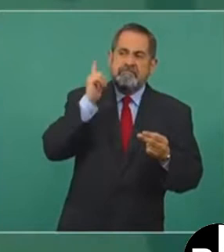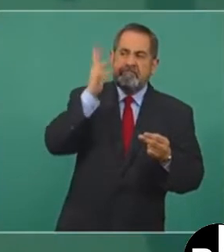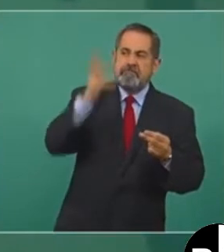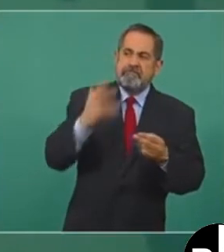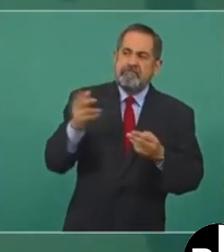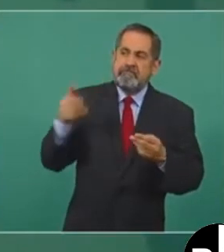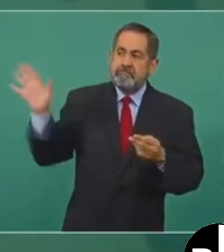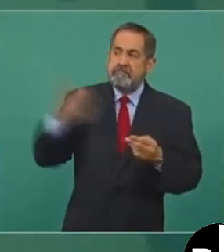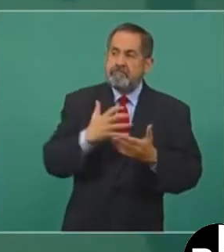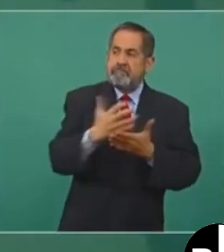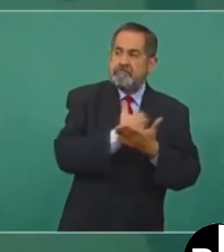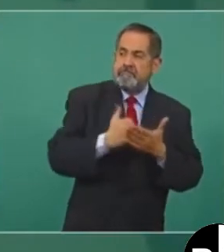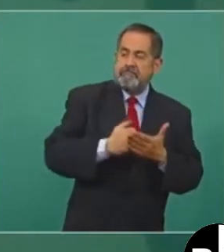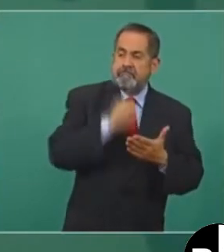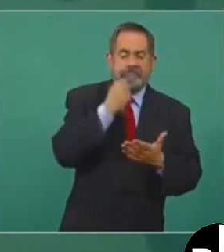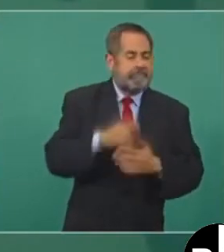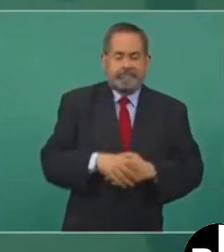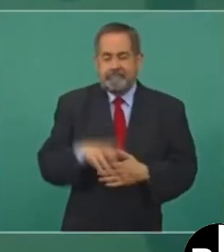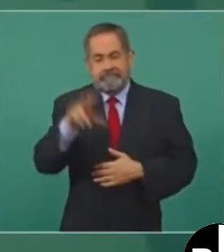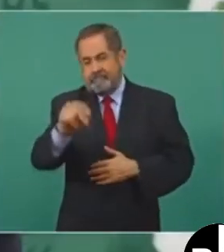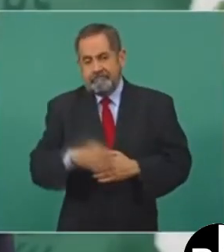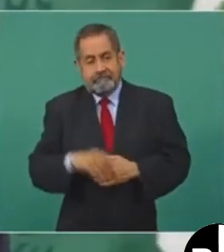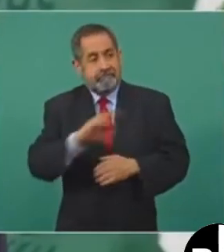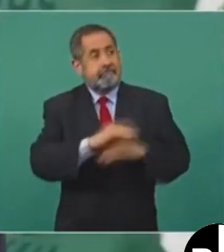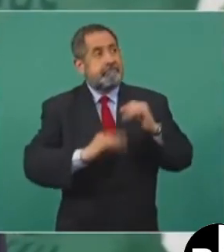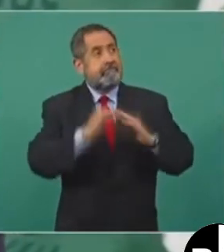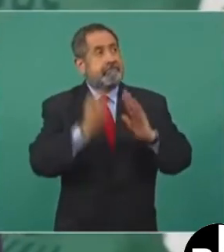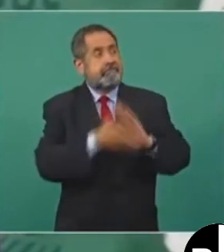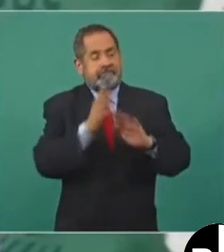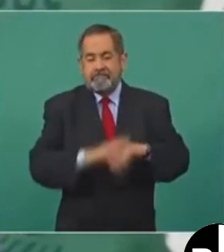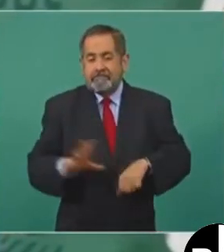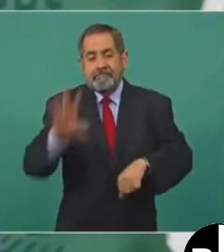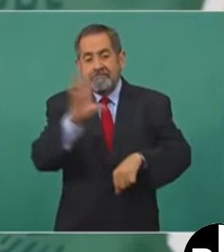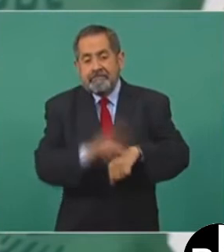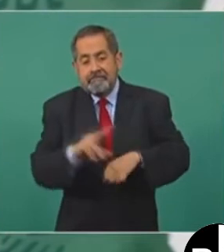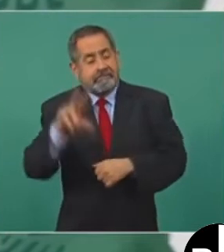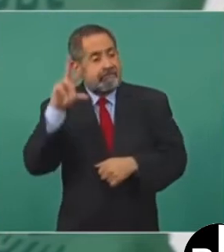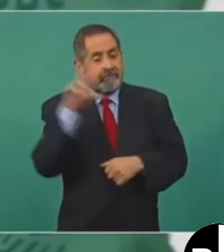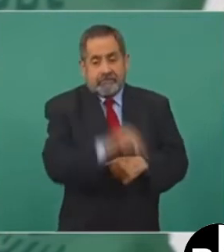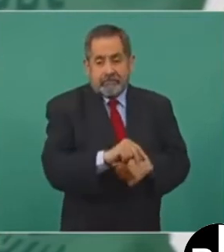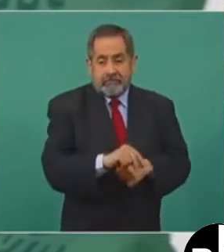queriendo construir donde no está permitido.